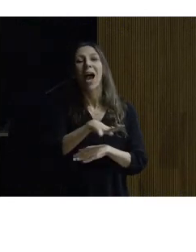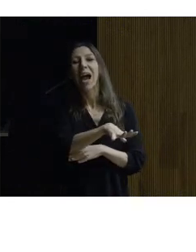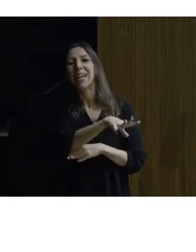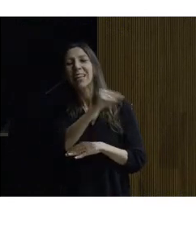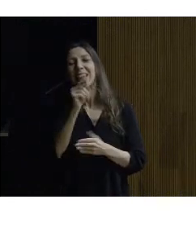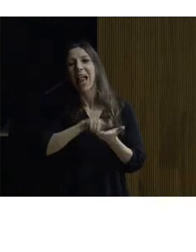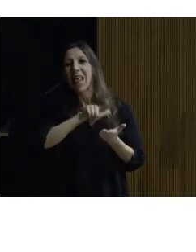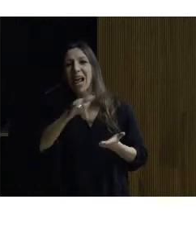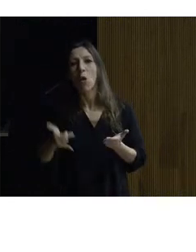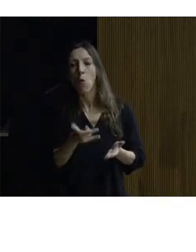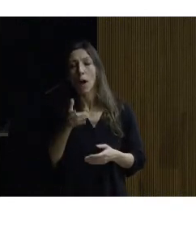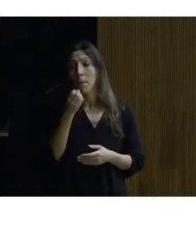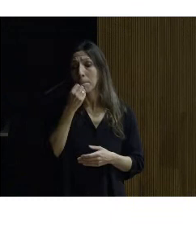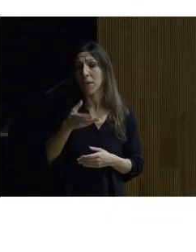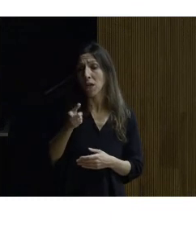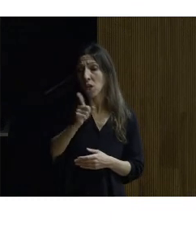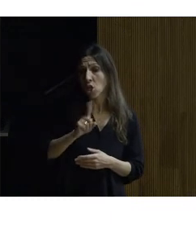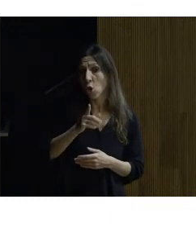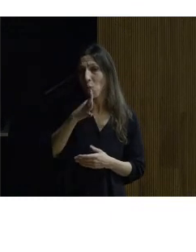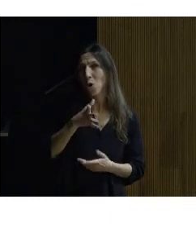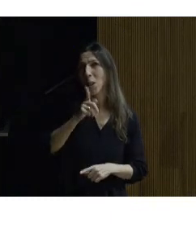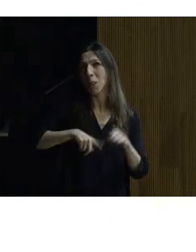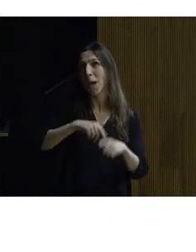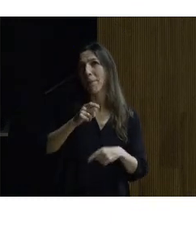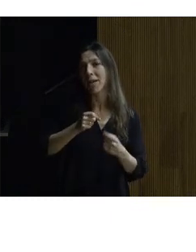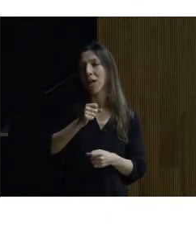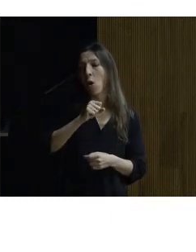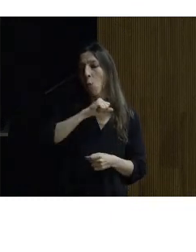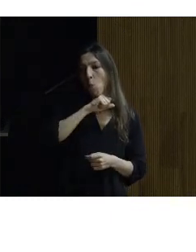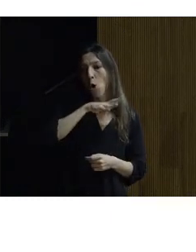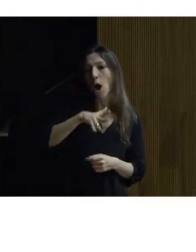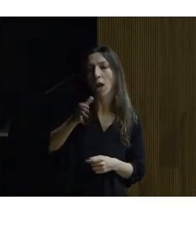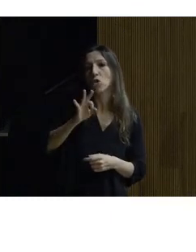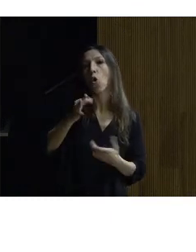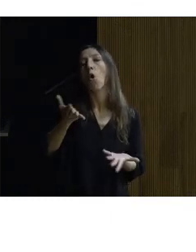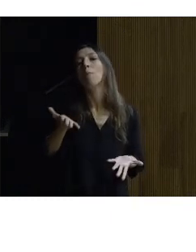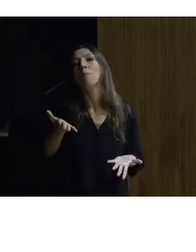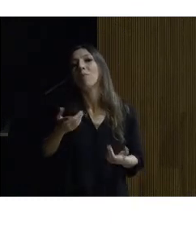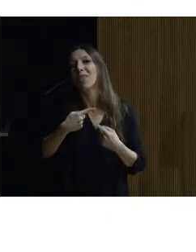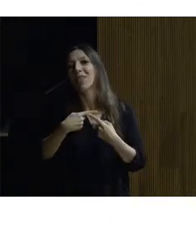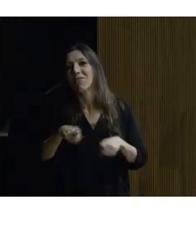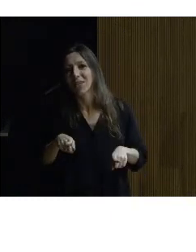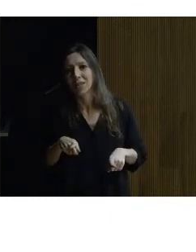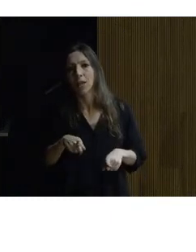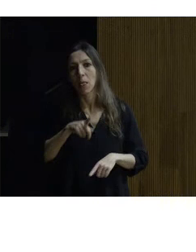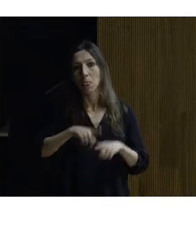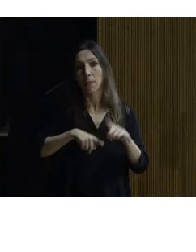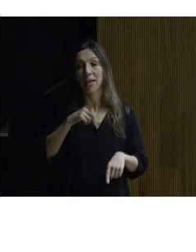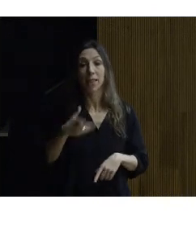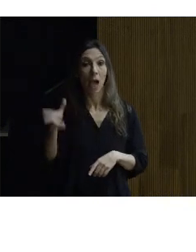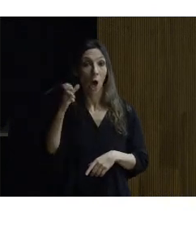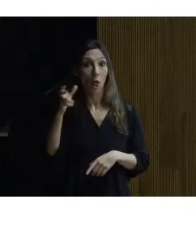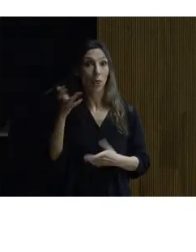frecuencias corresponden a vocales y a consonantes el problema de audición de una persona no solamente está en el volumen